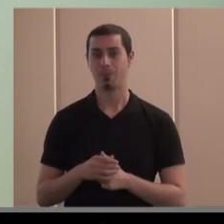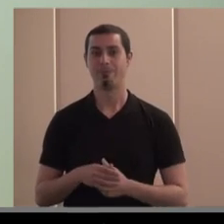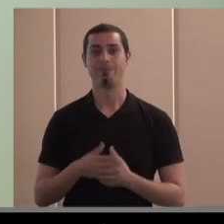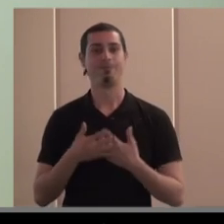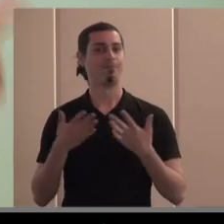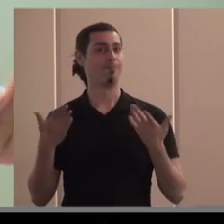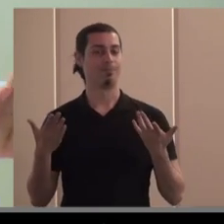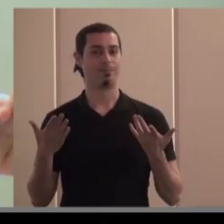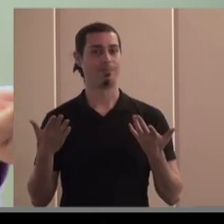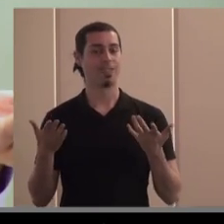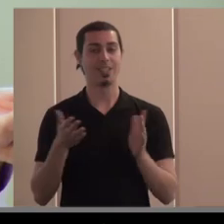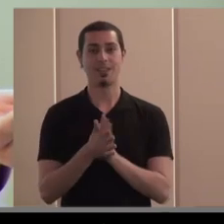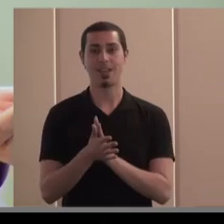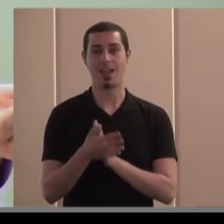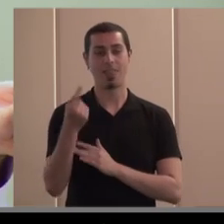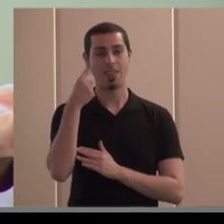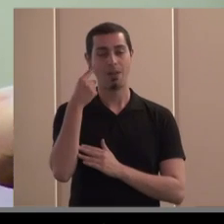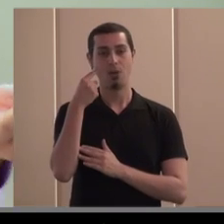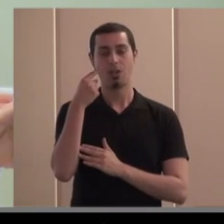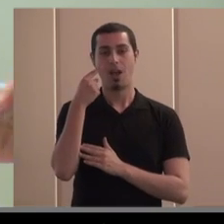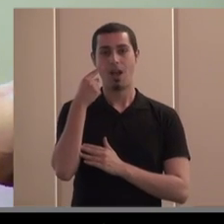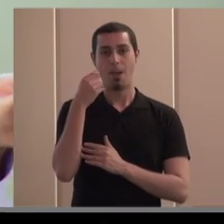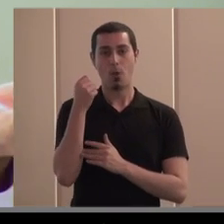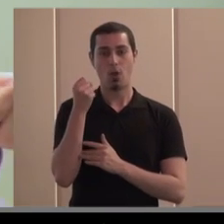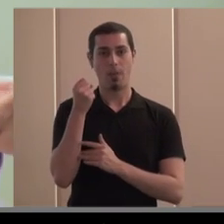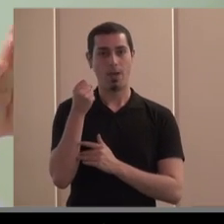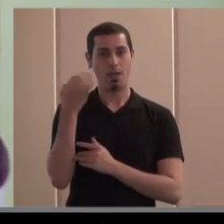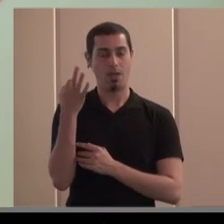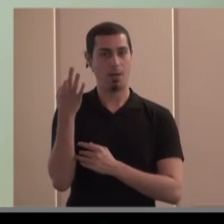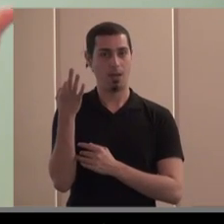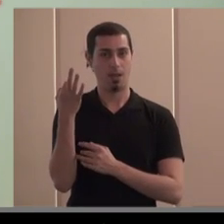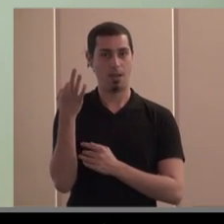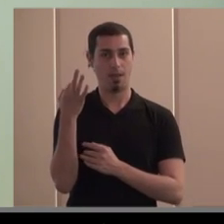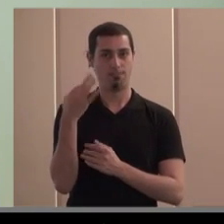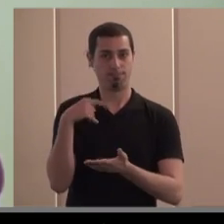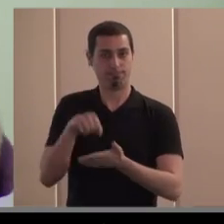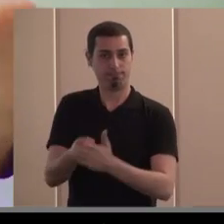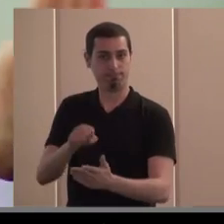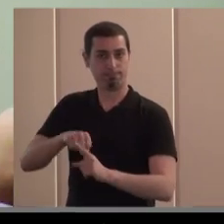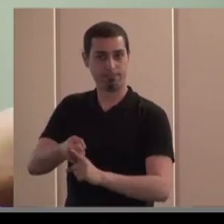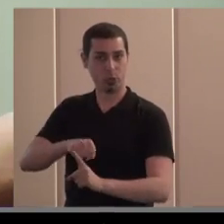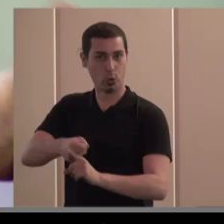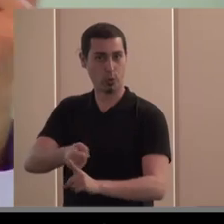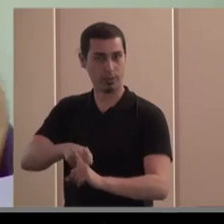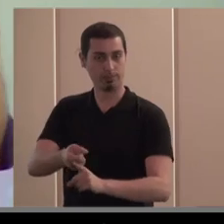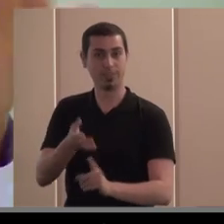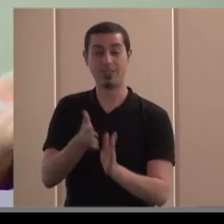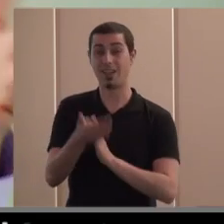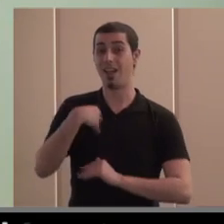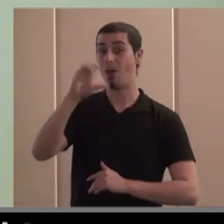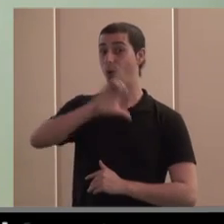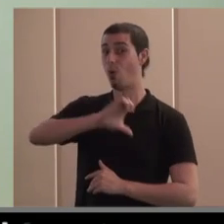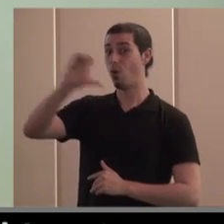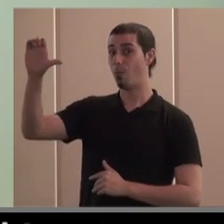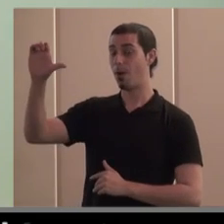Entonces se tiene que abrir paso a codazos y ese es el problema por parte de la Unión Europea hay una mayor y creciente